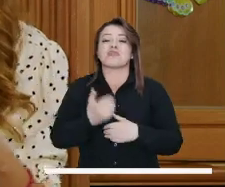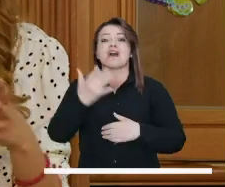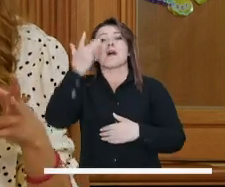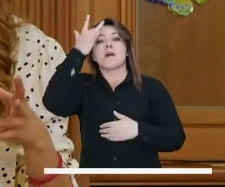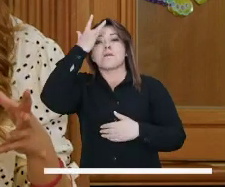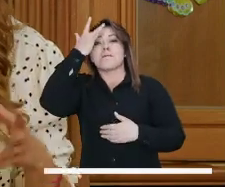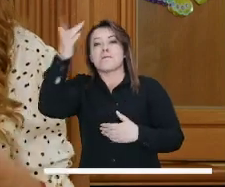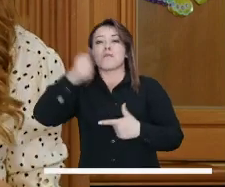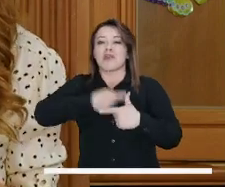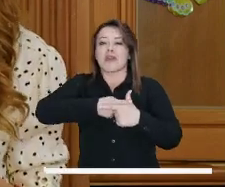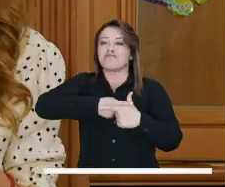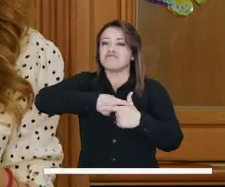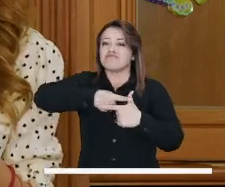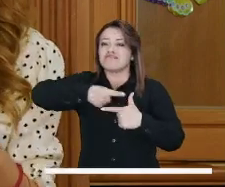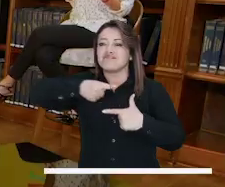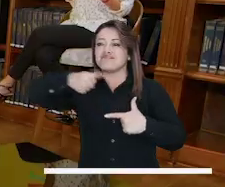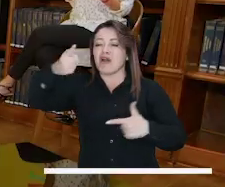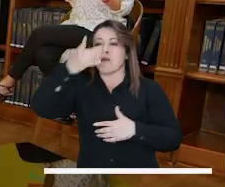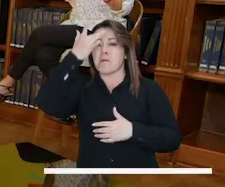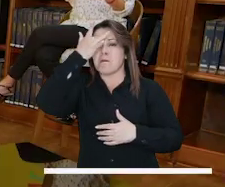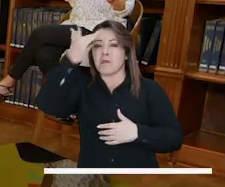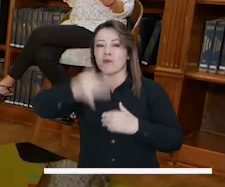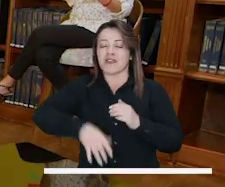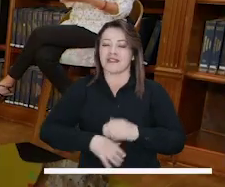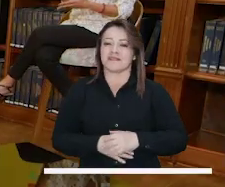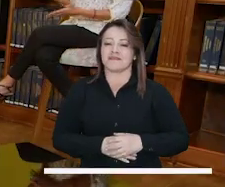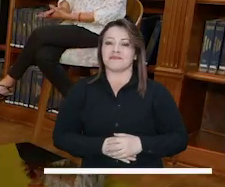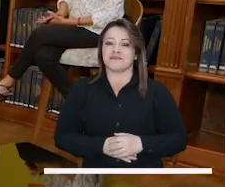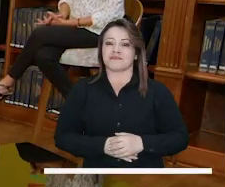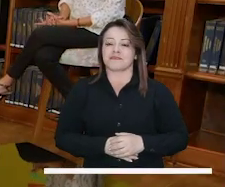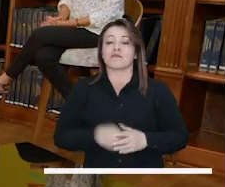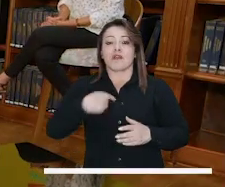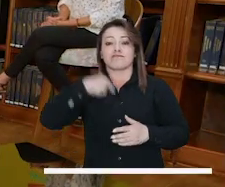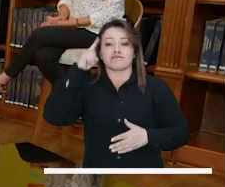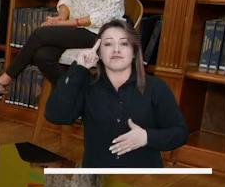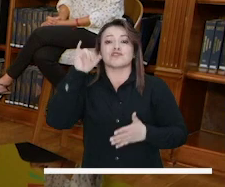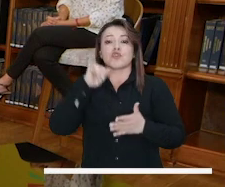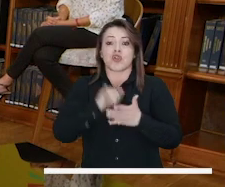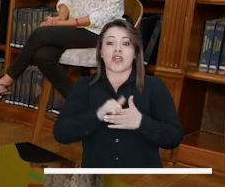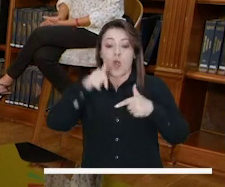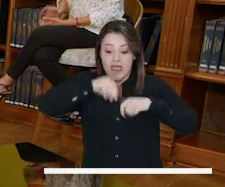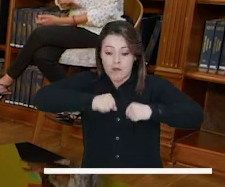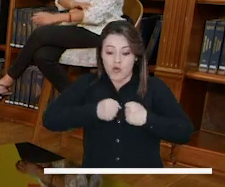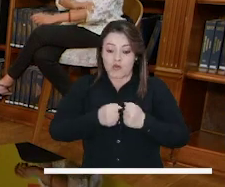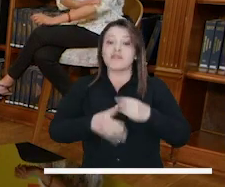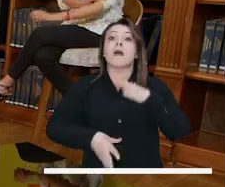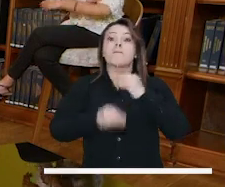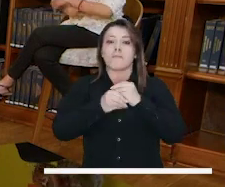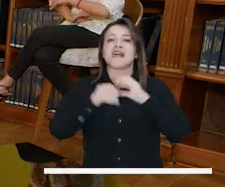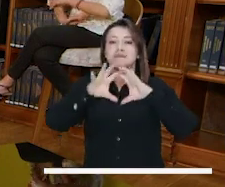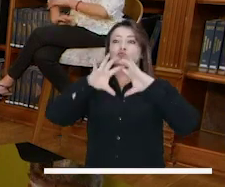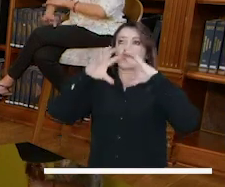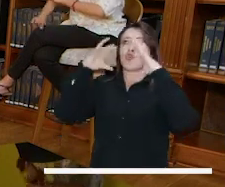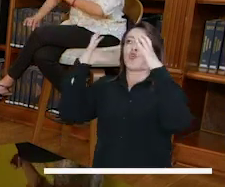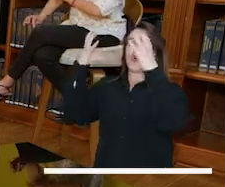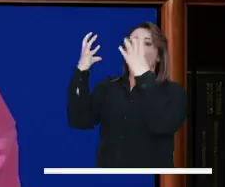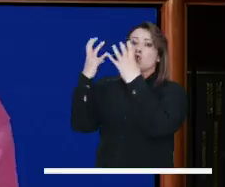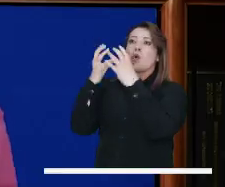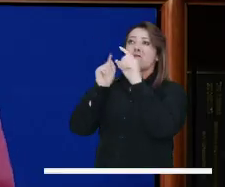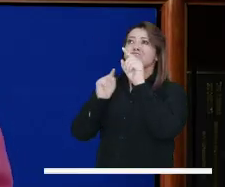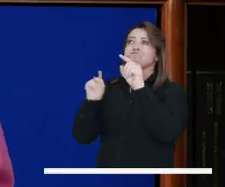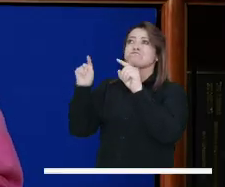¿Por qué este incremento en esas cifras? ¿Por qué esto tan alarmante se está viviendo aquí en la capital? Pues yo creo que es un fenómeno mundial